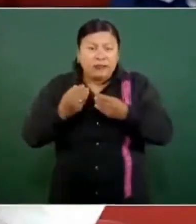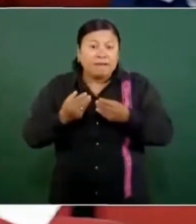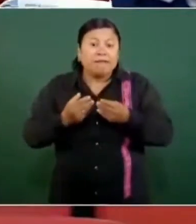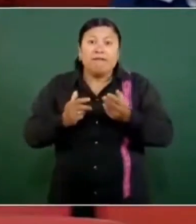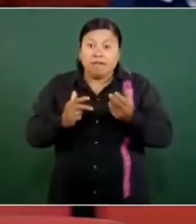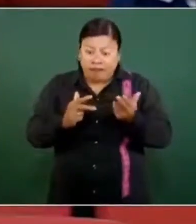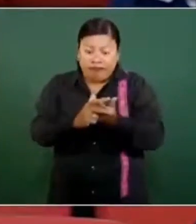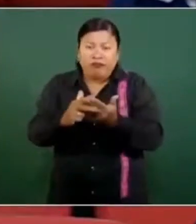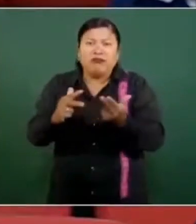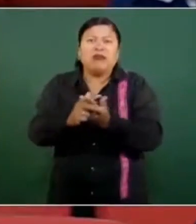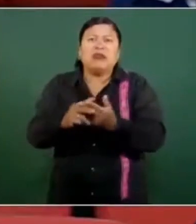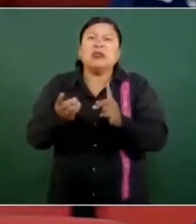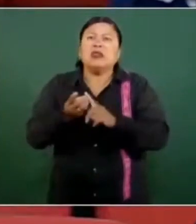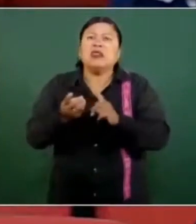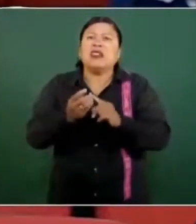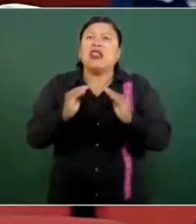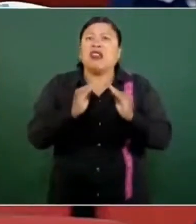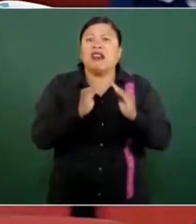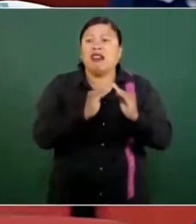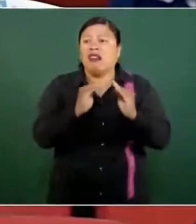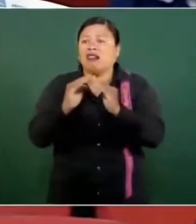pues en casas particulares.